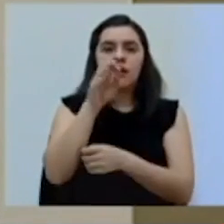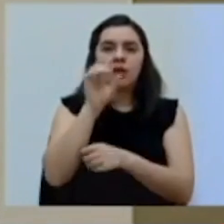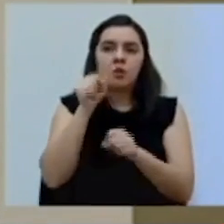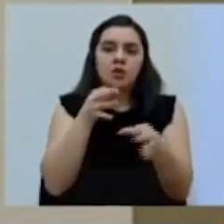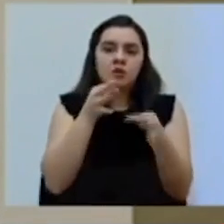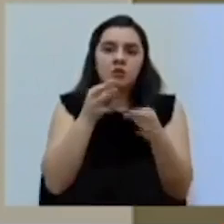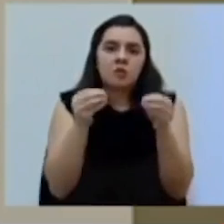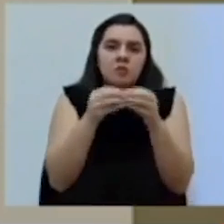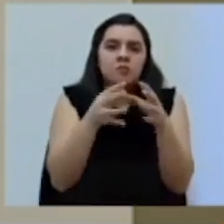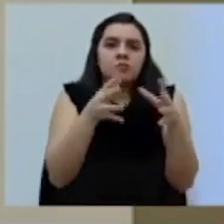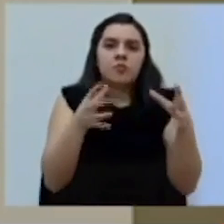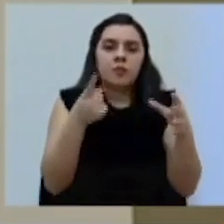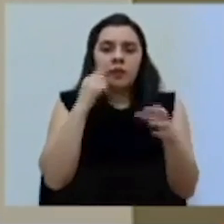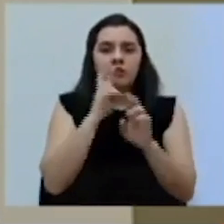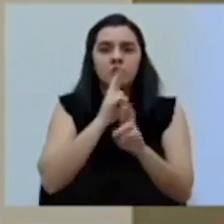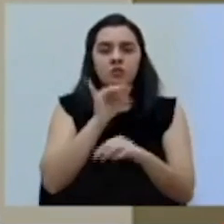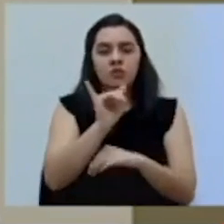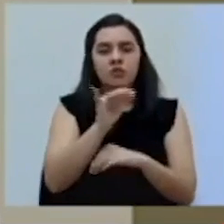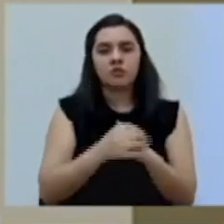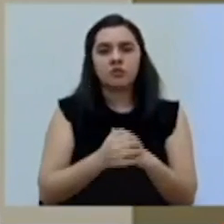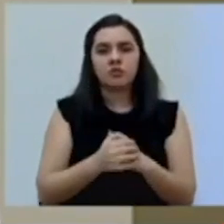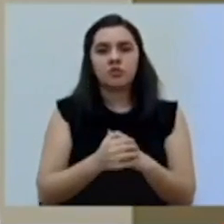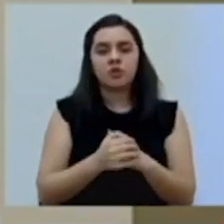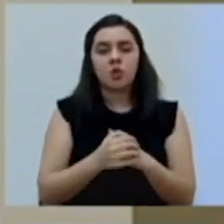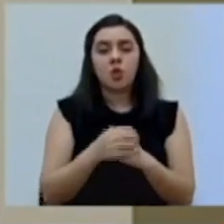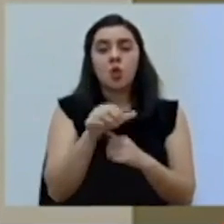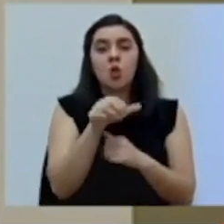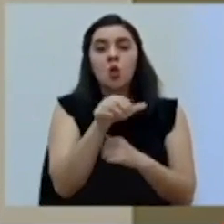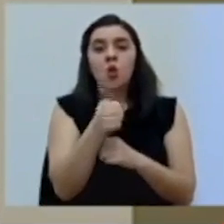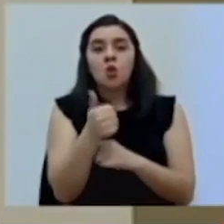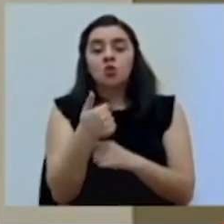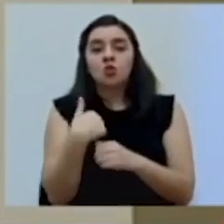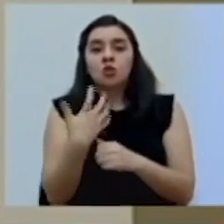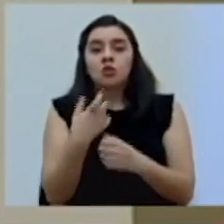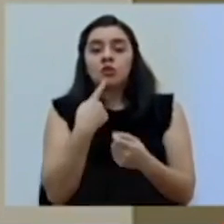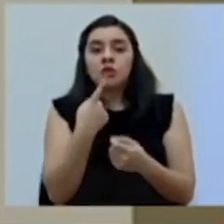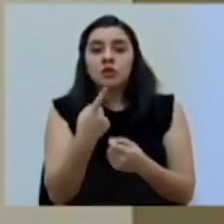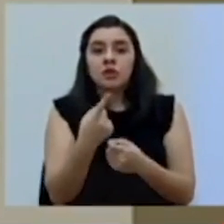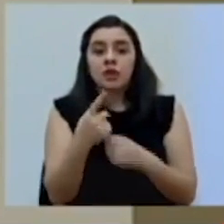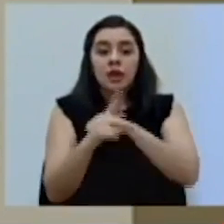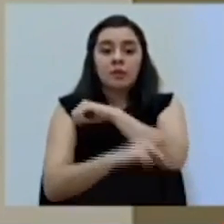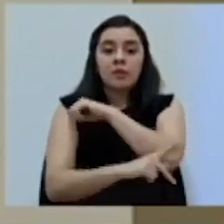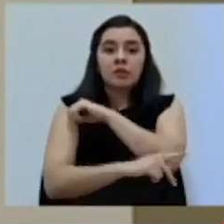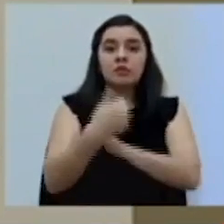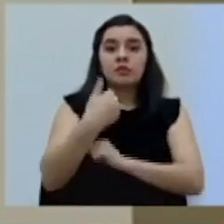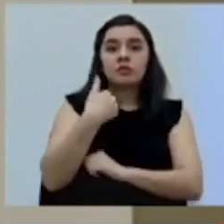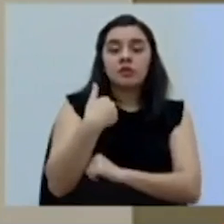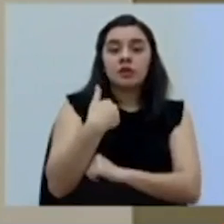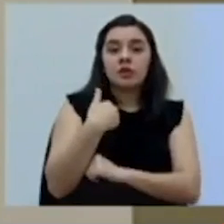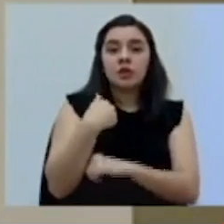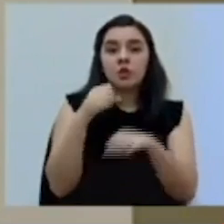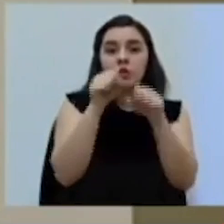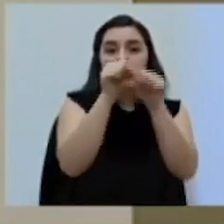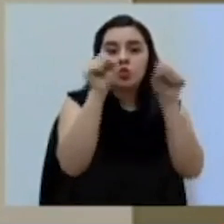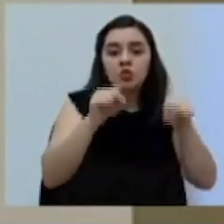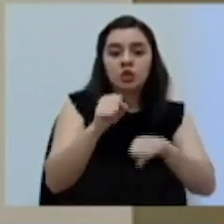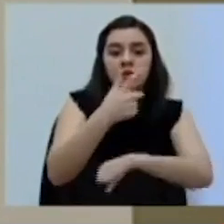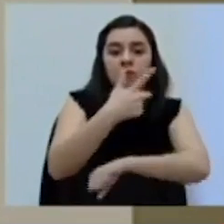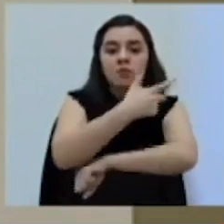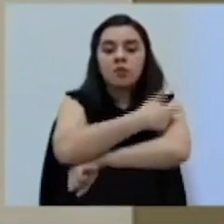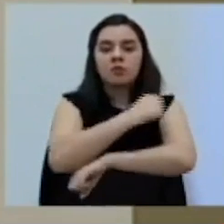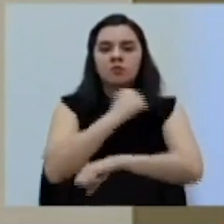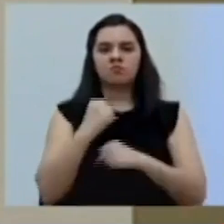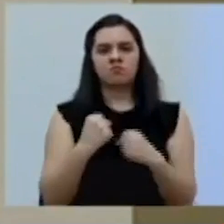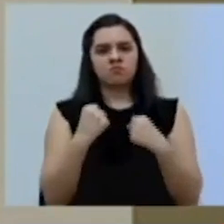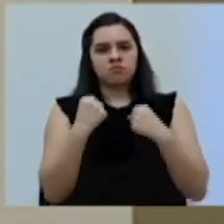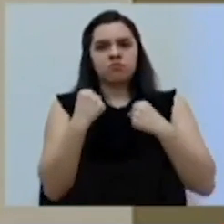para responder eso. Lo otro que quiero decir es que el país tiene un sistema de vacunación muy sólido, muy